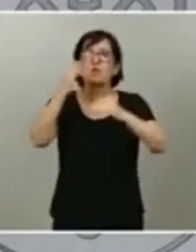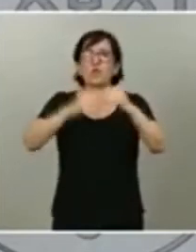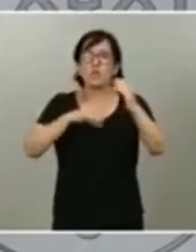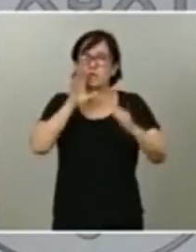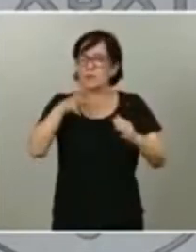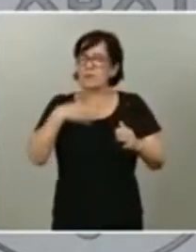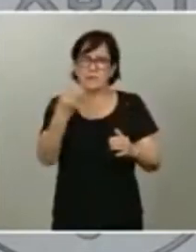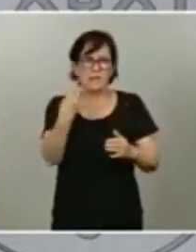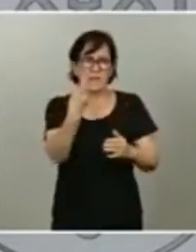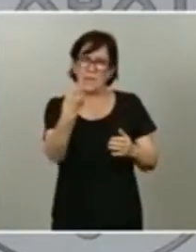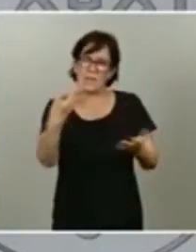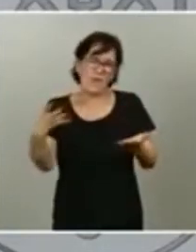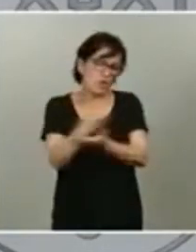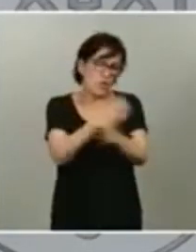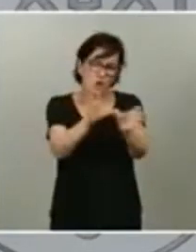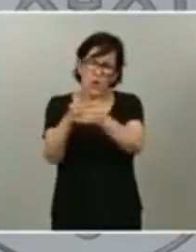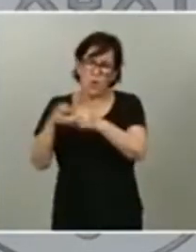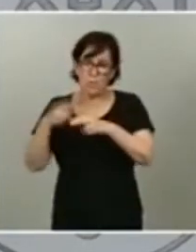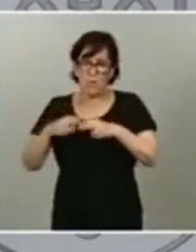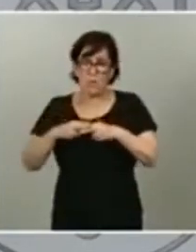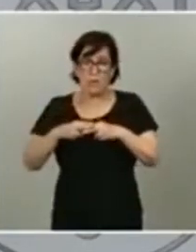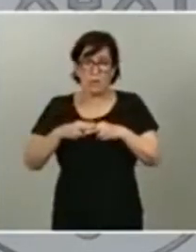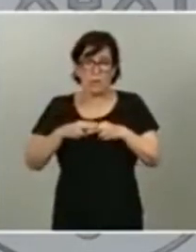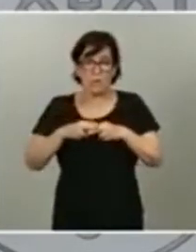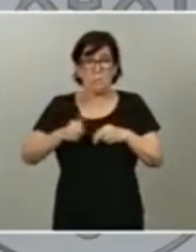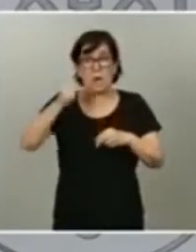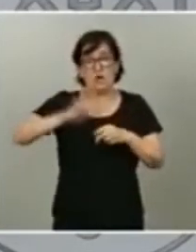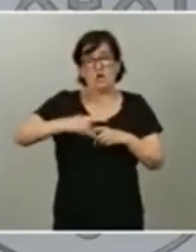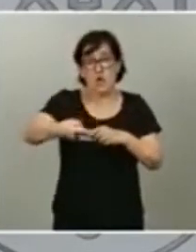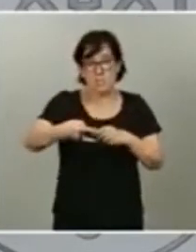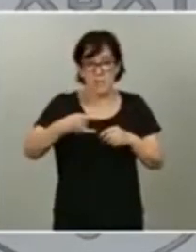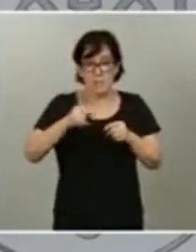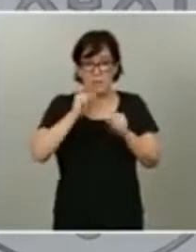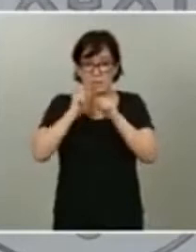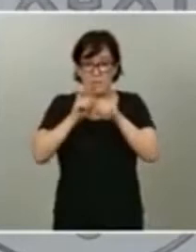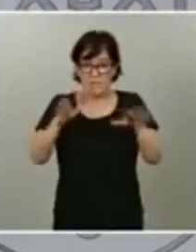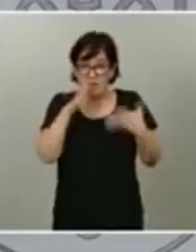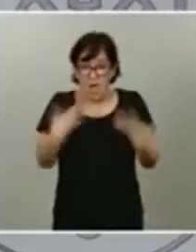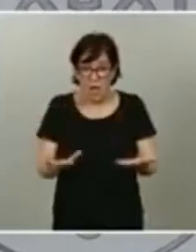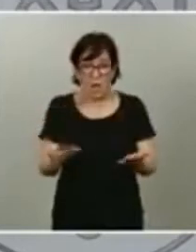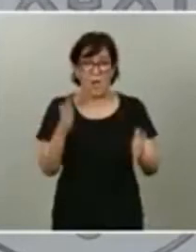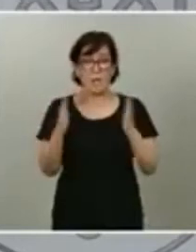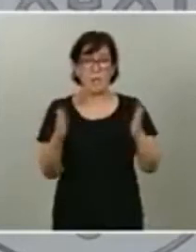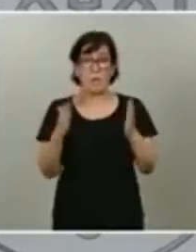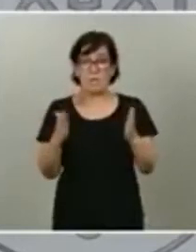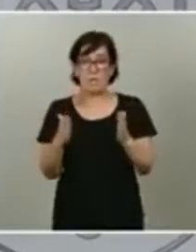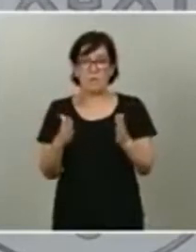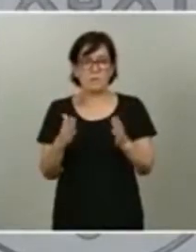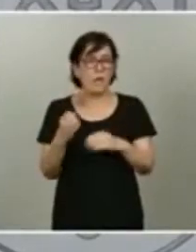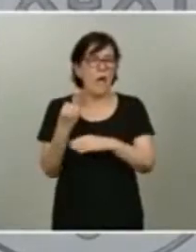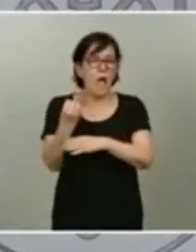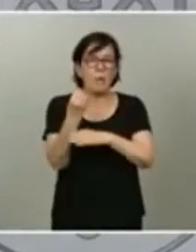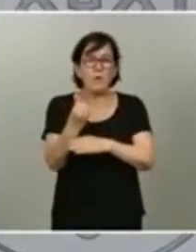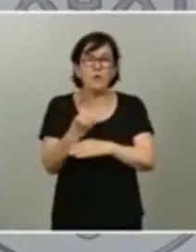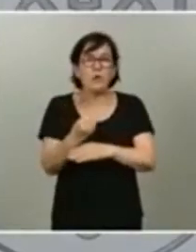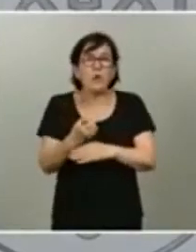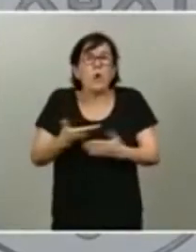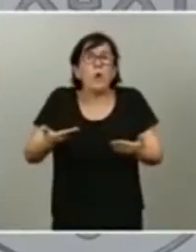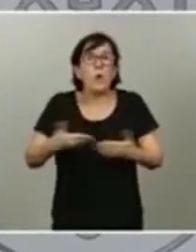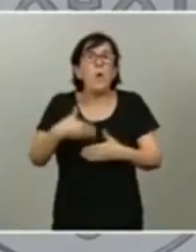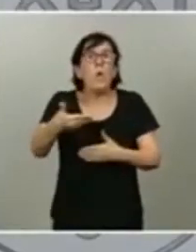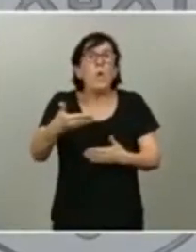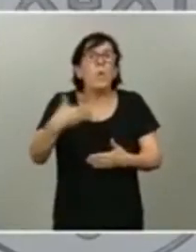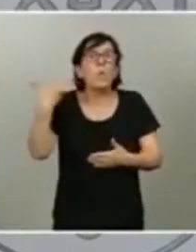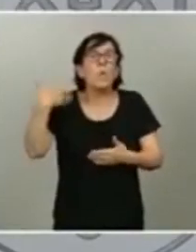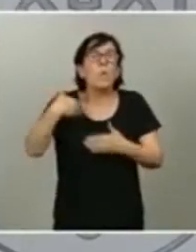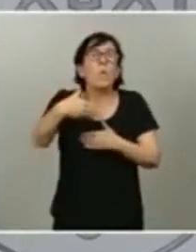de todo cuanto más desde la pandemia en la que si no es ahora el momento de arrimar el hombro cuando es el momento de